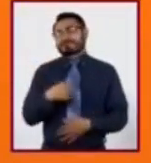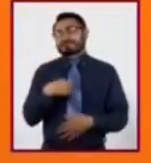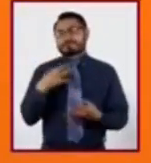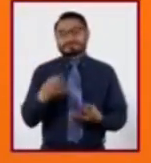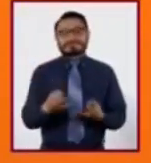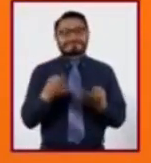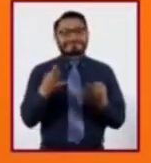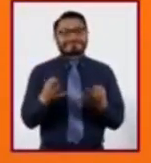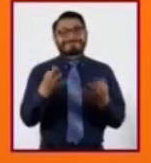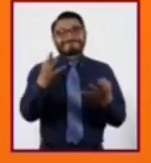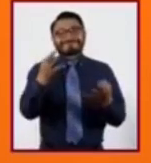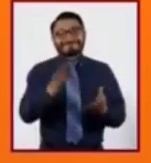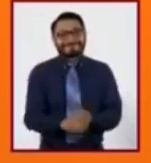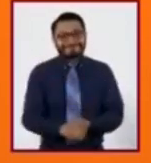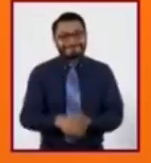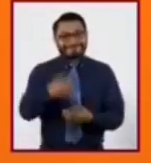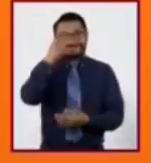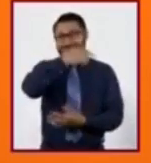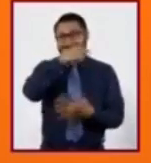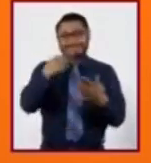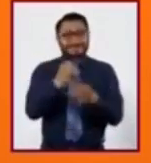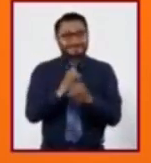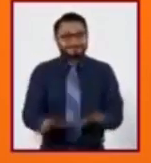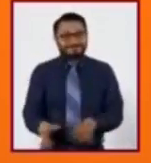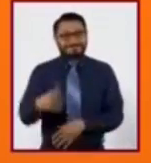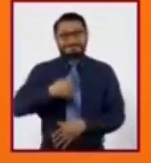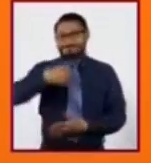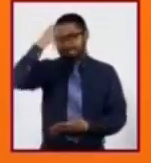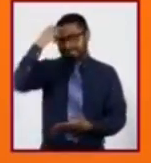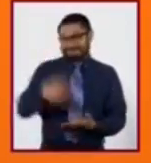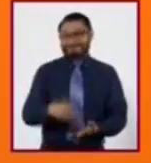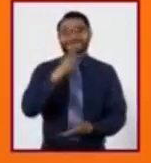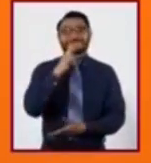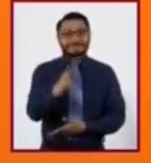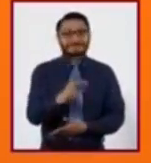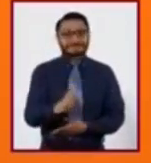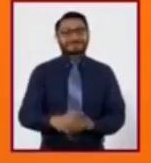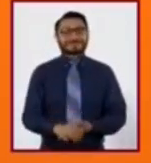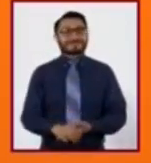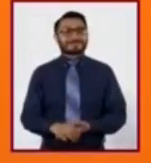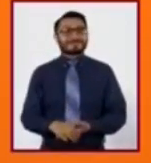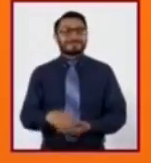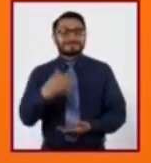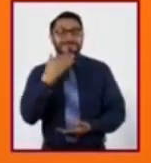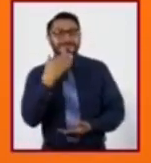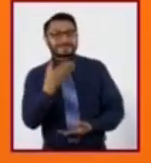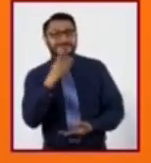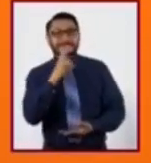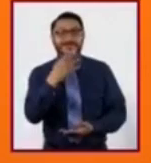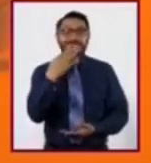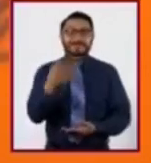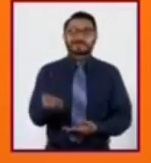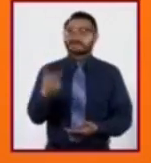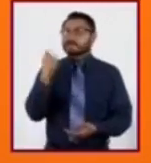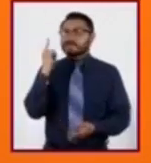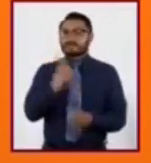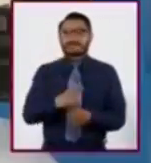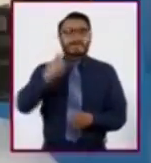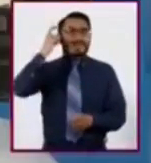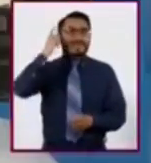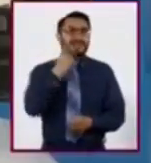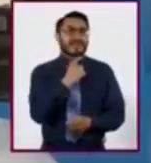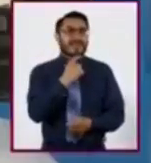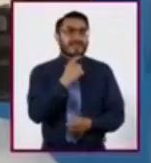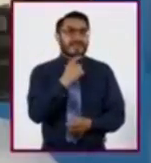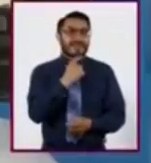antojando. Con toda esa información, sin duda, mi respuesta será la correcta. Estamos hablando de Guerrero.